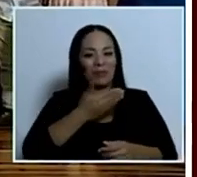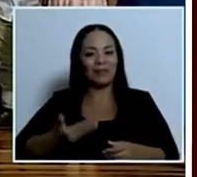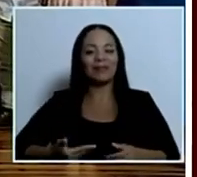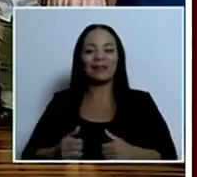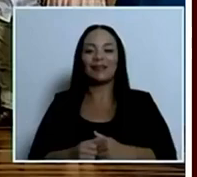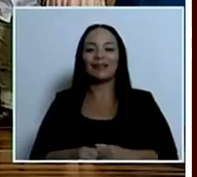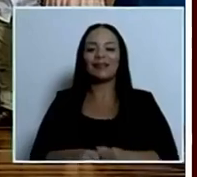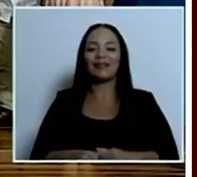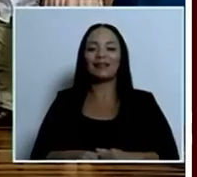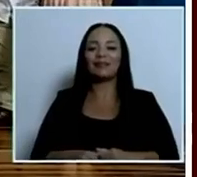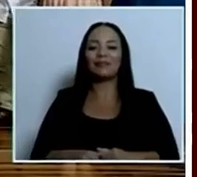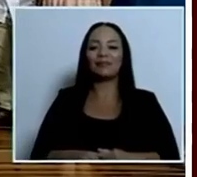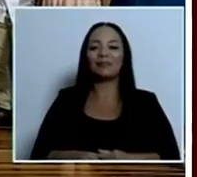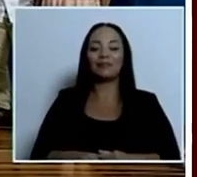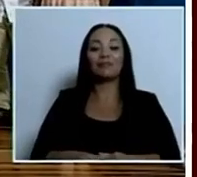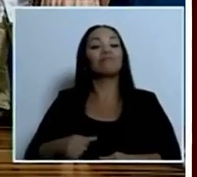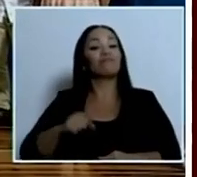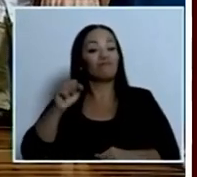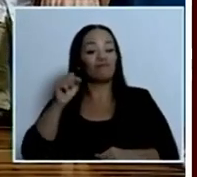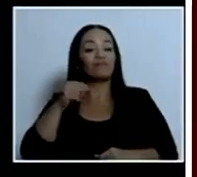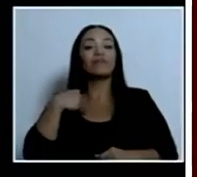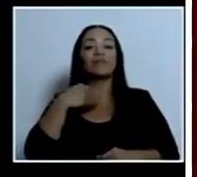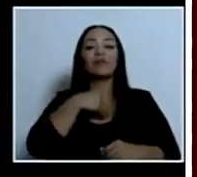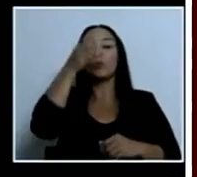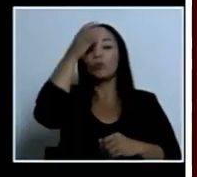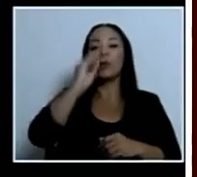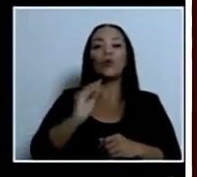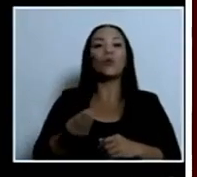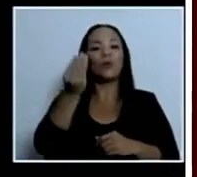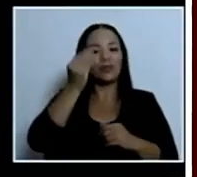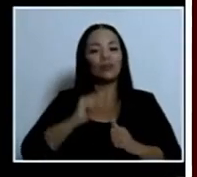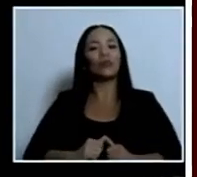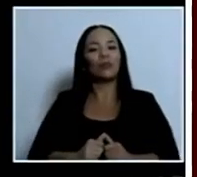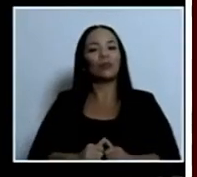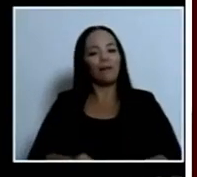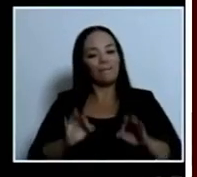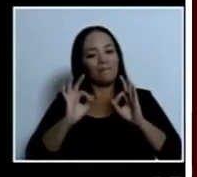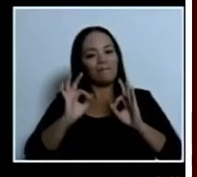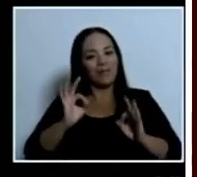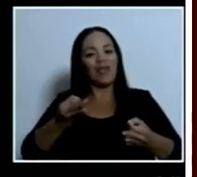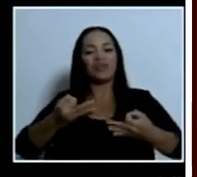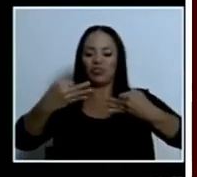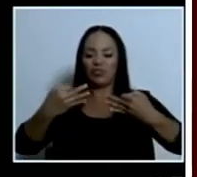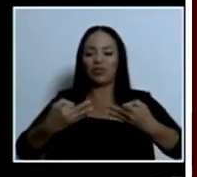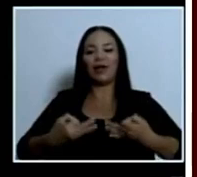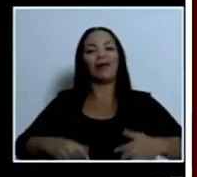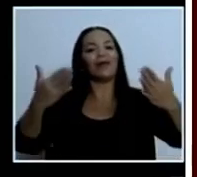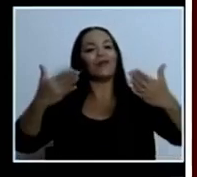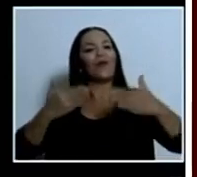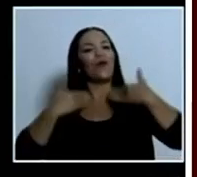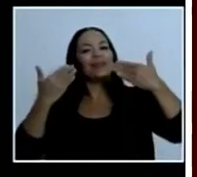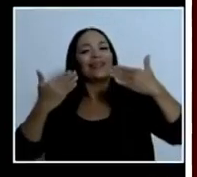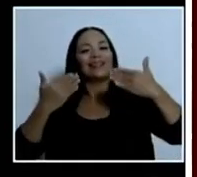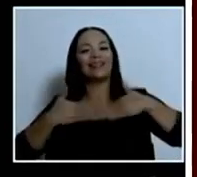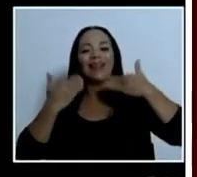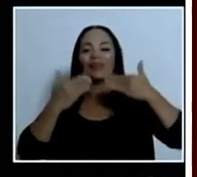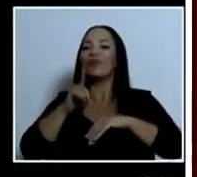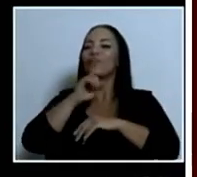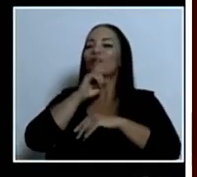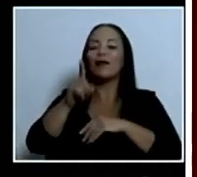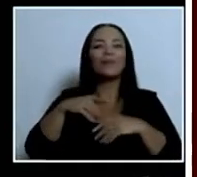definitivamente, el Ministerio de Cultura y Juventud está bien chalán, está contento, está realmente